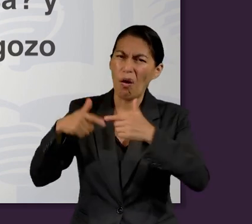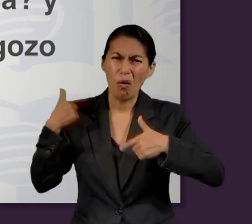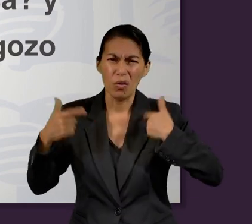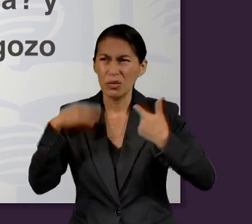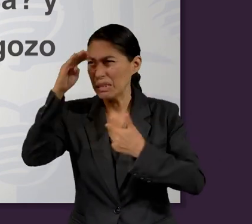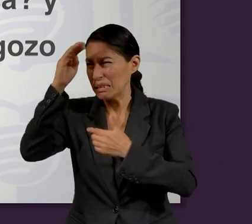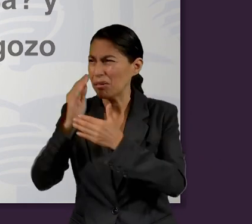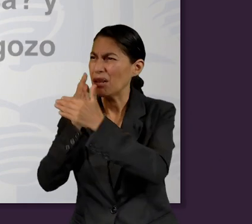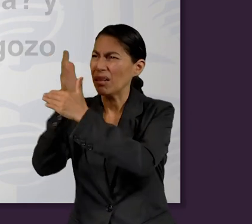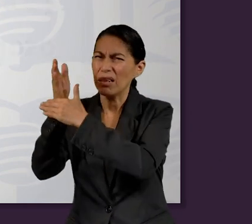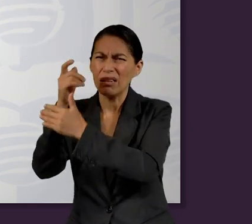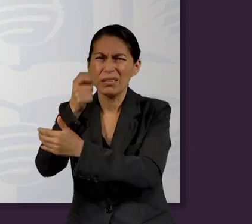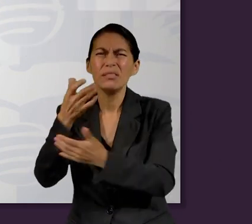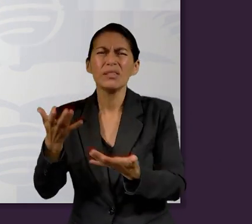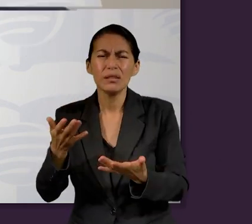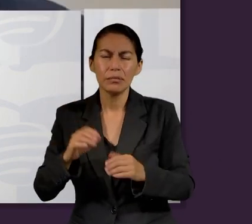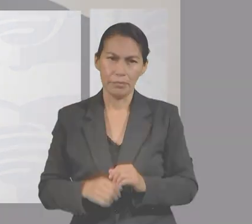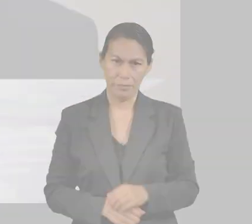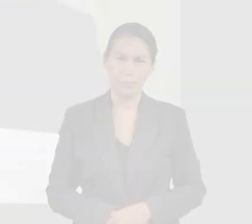¿Qué significa en